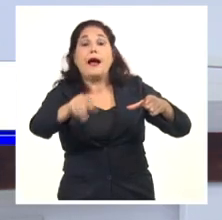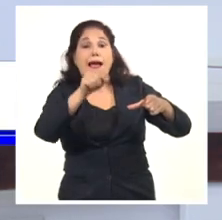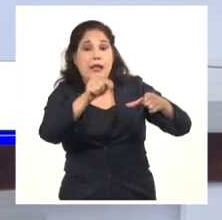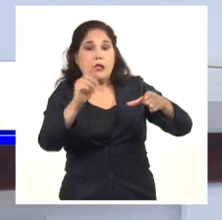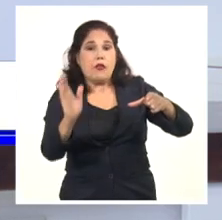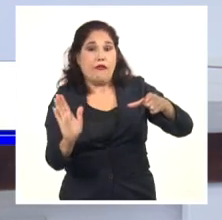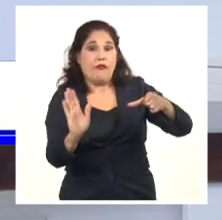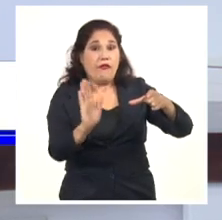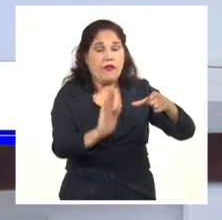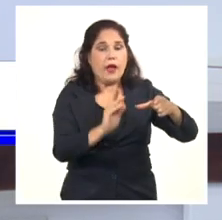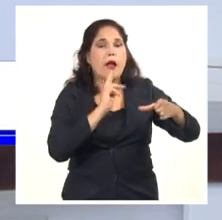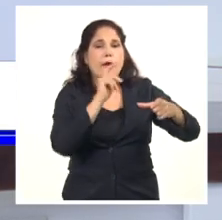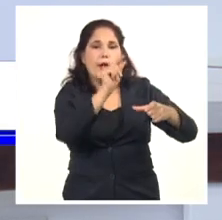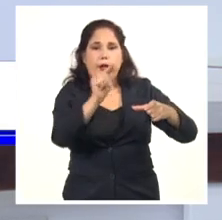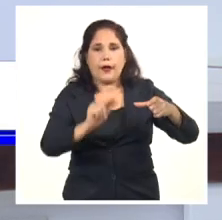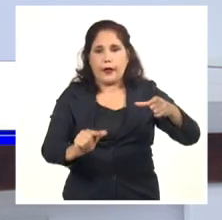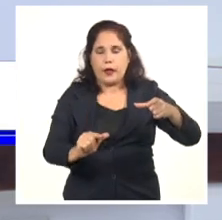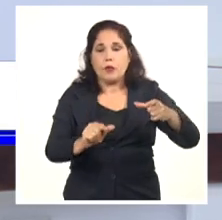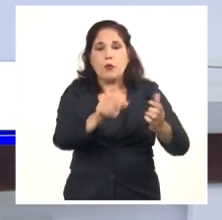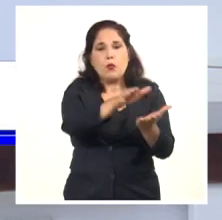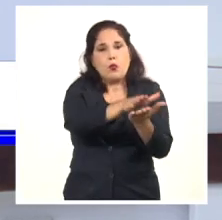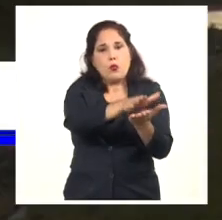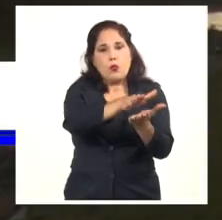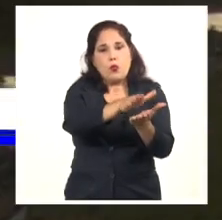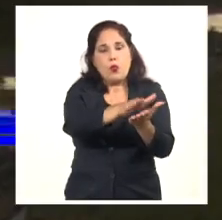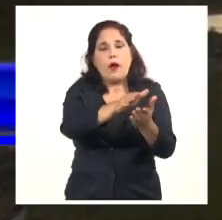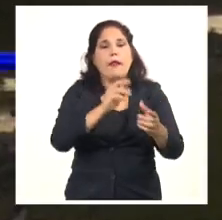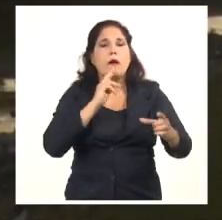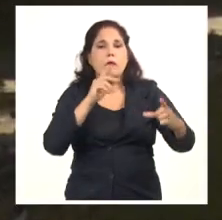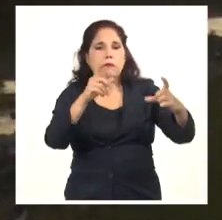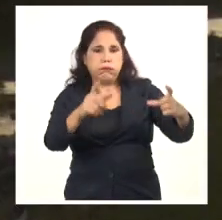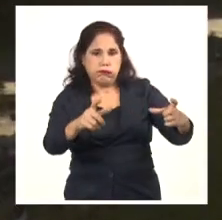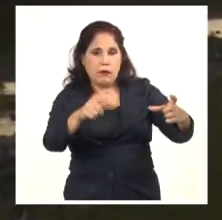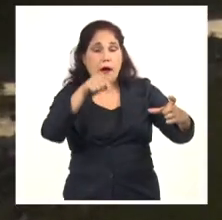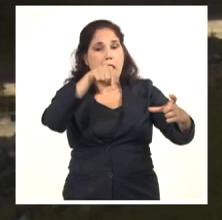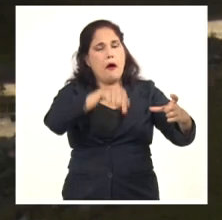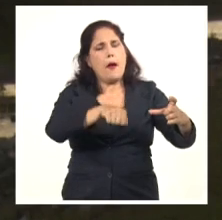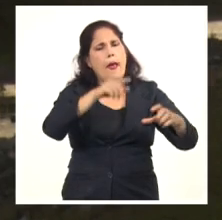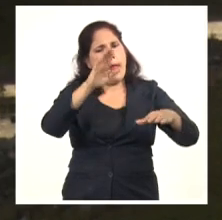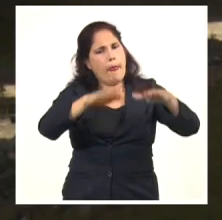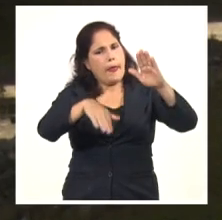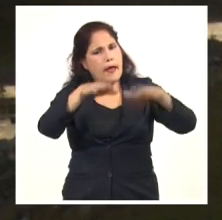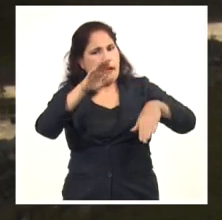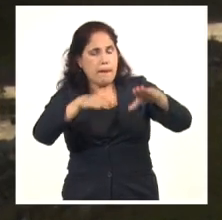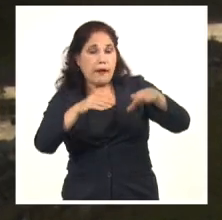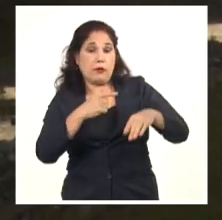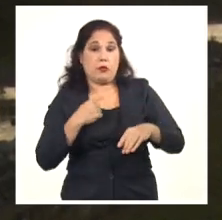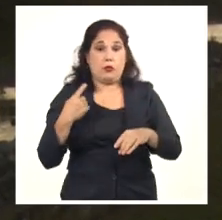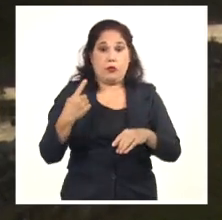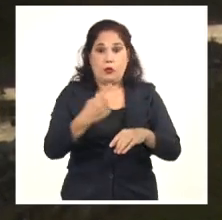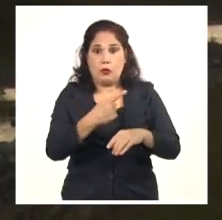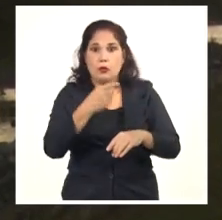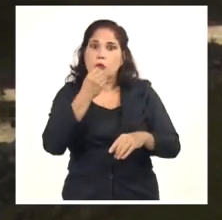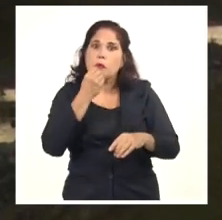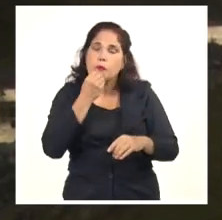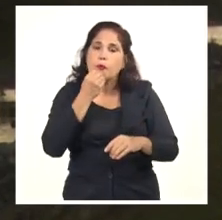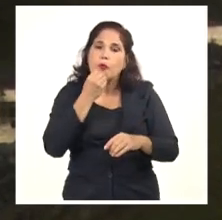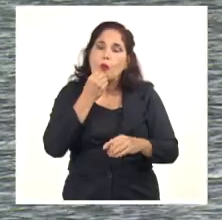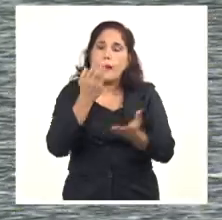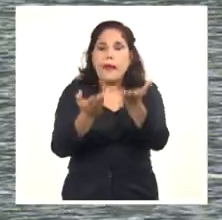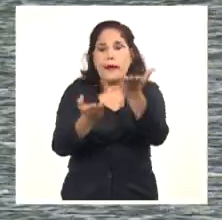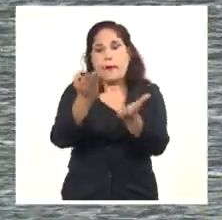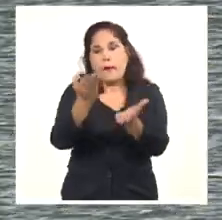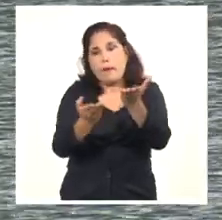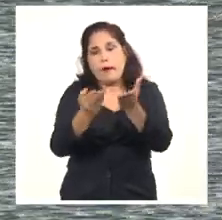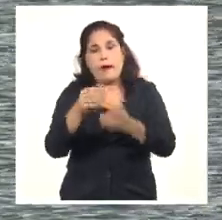llega por el río y se almacena en nuestros embalses. Y en esto, bueno, dependerá ese tránsito de, contará de algunas horas o algunos